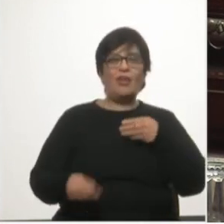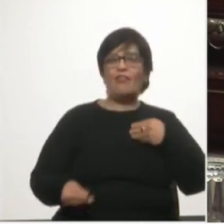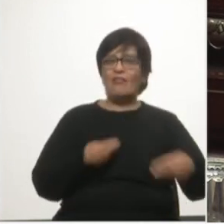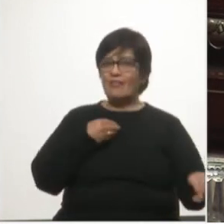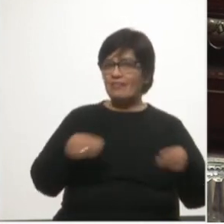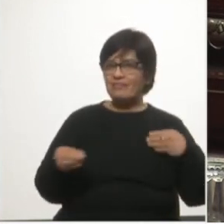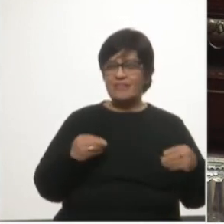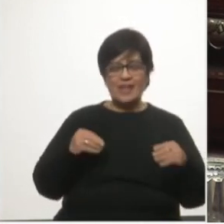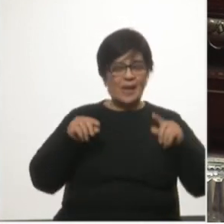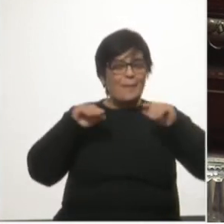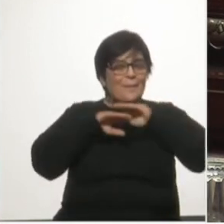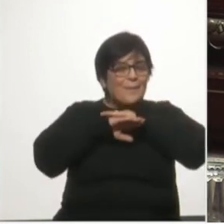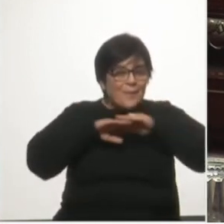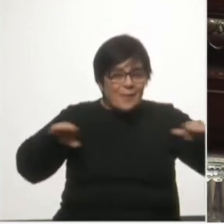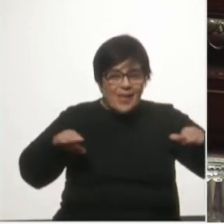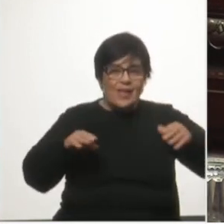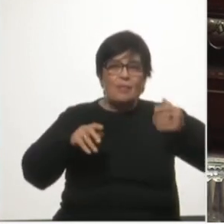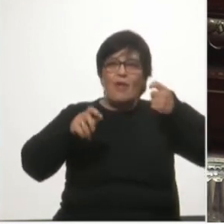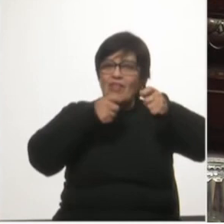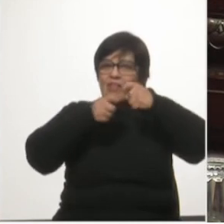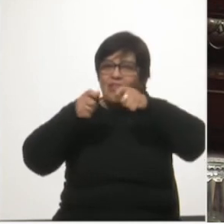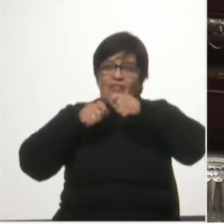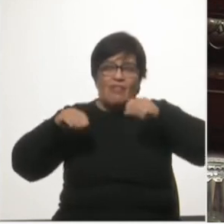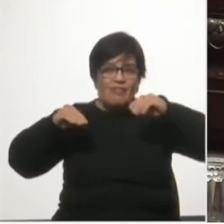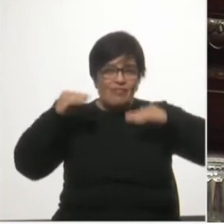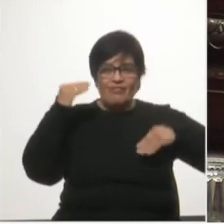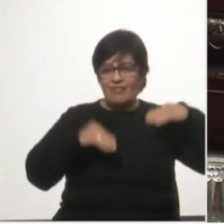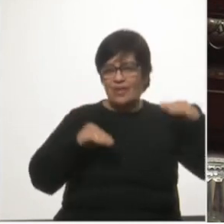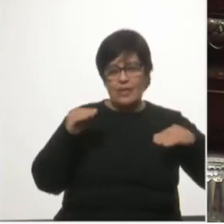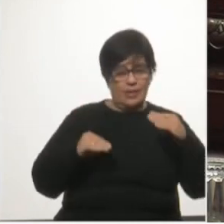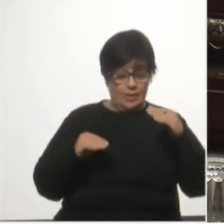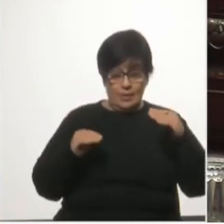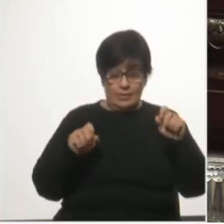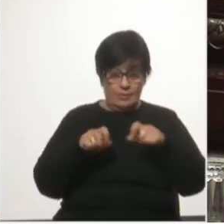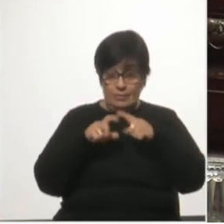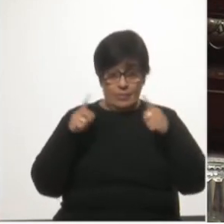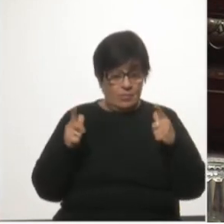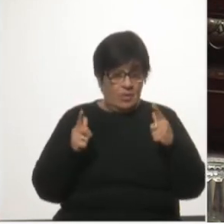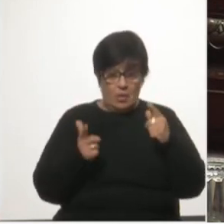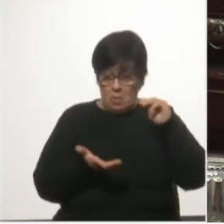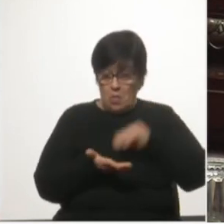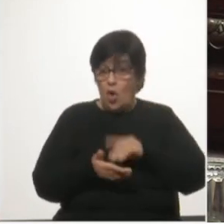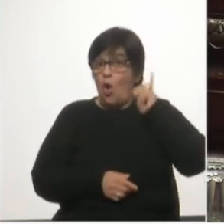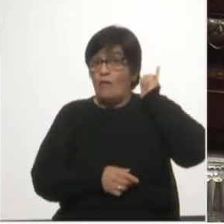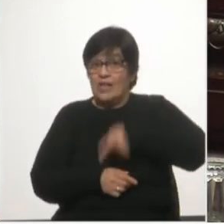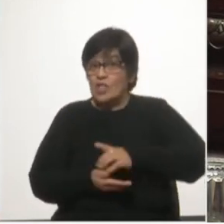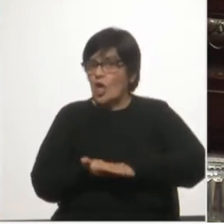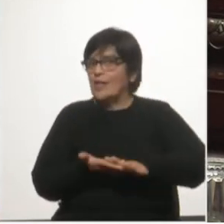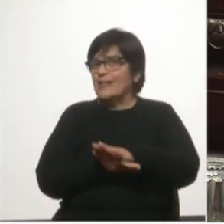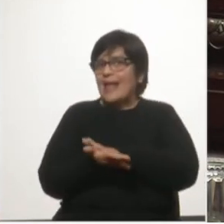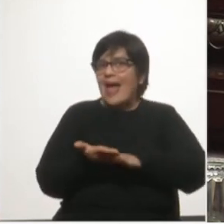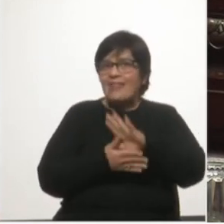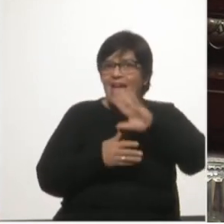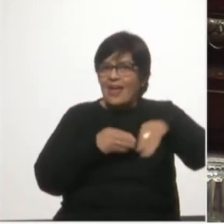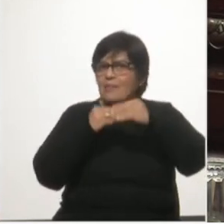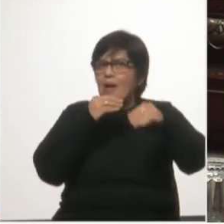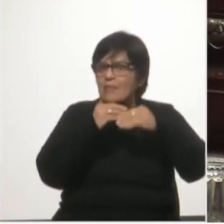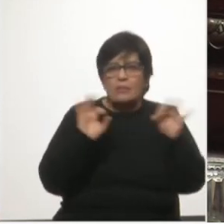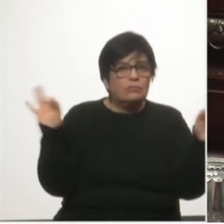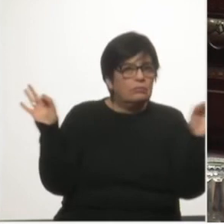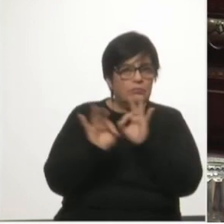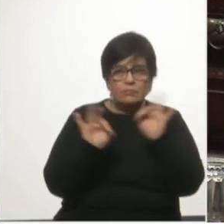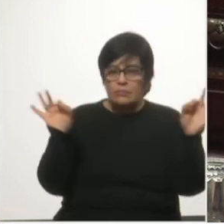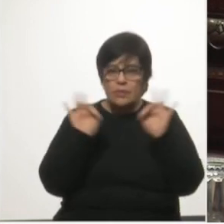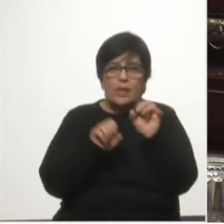tráfico mínimo. Insólitamente el acuerdo no impone a TCP ninguna exigencia adicional de